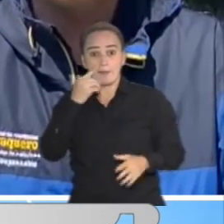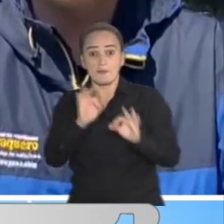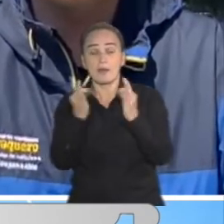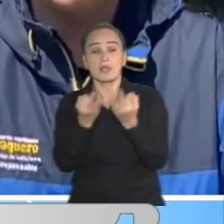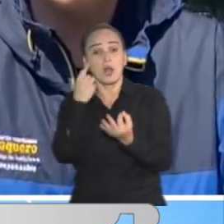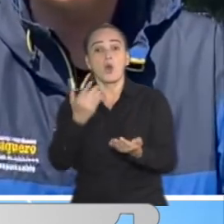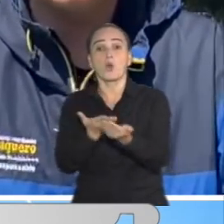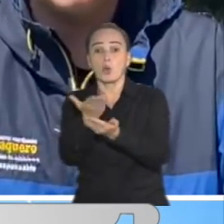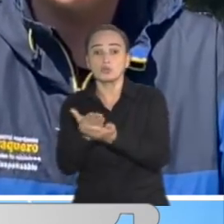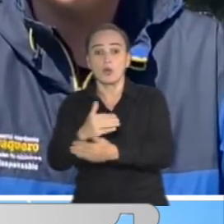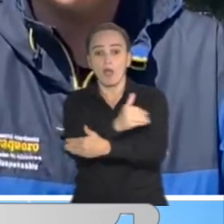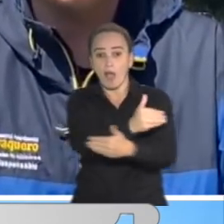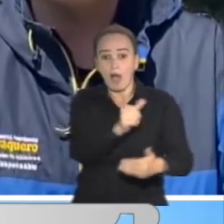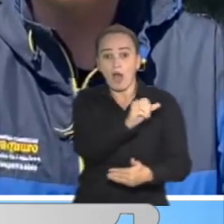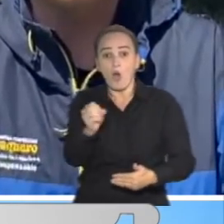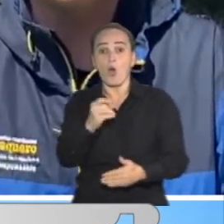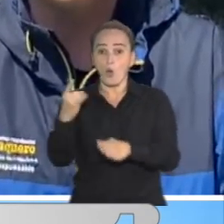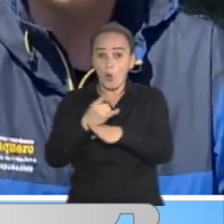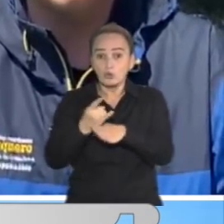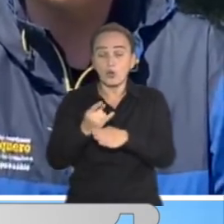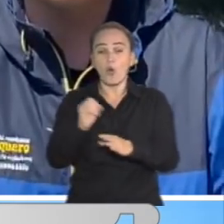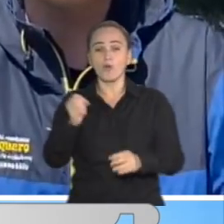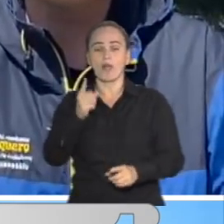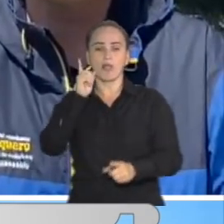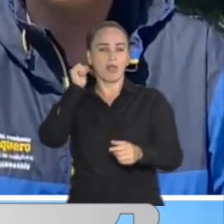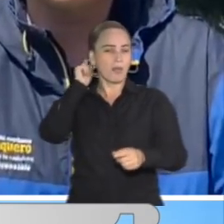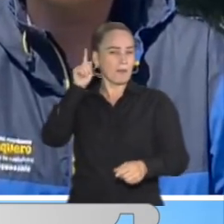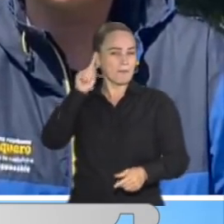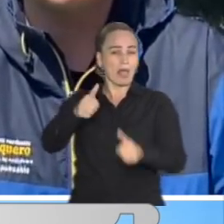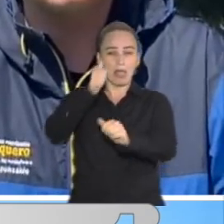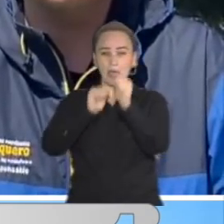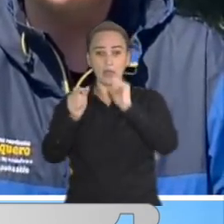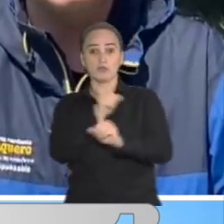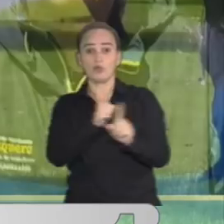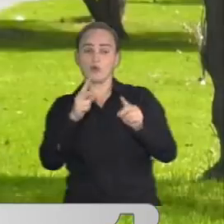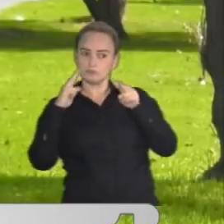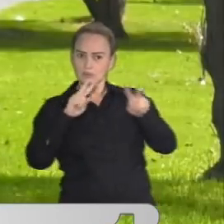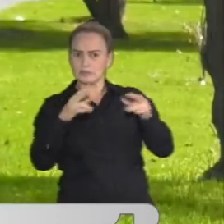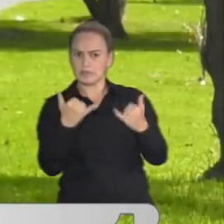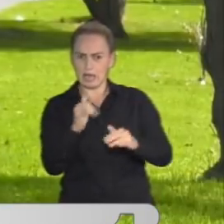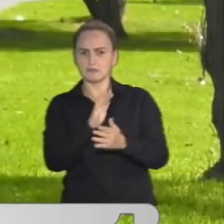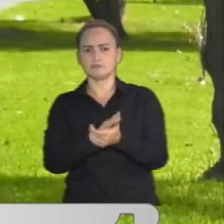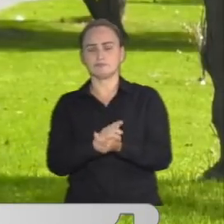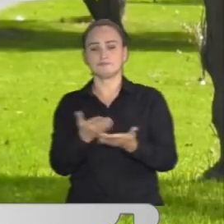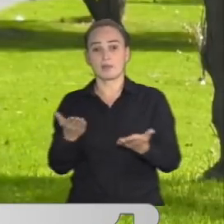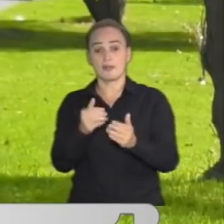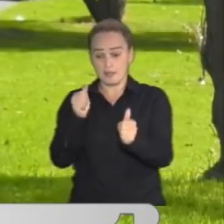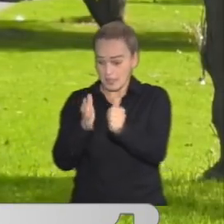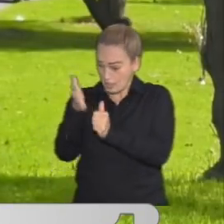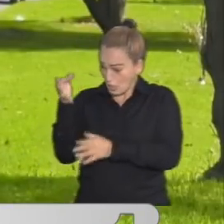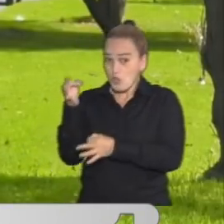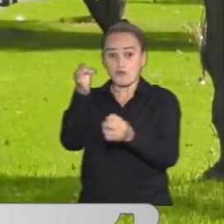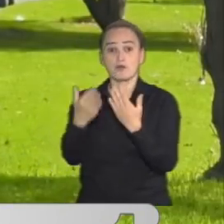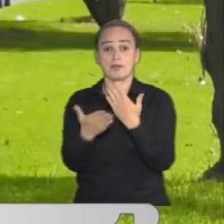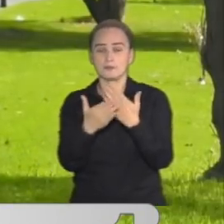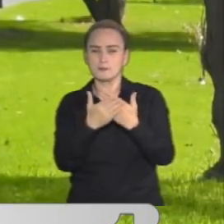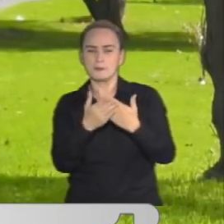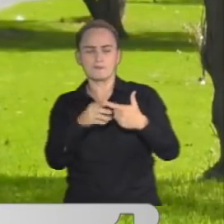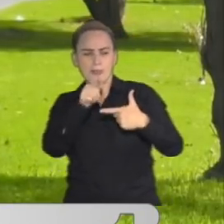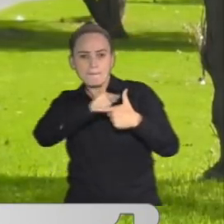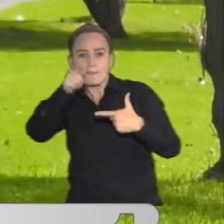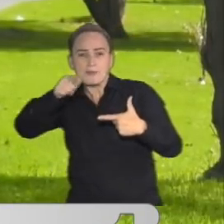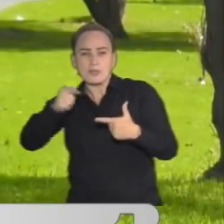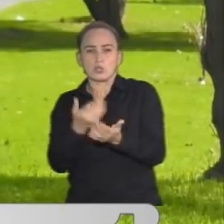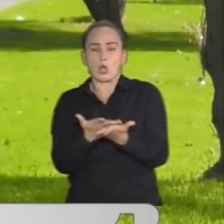adolescente o persona en estado de embraguez haga uso de artículos bioténicos. Ellos no son solamente espectadores. En este informe también se detalla esos